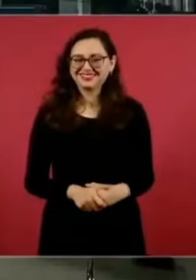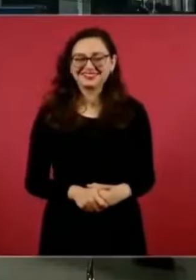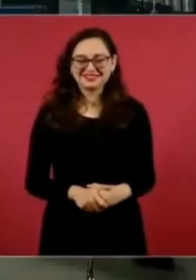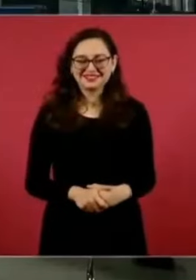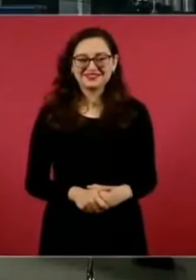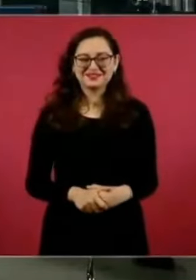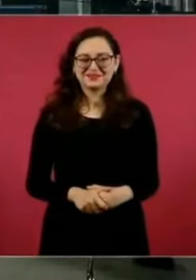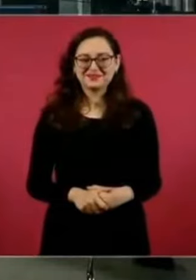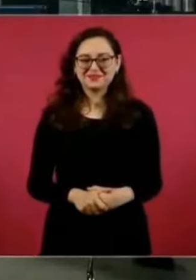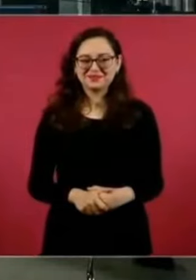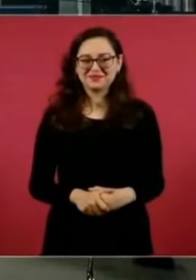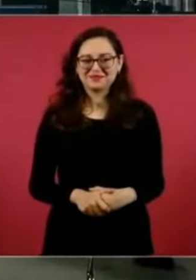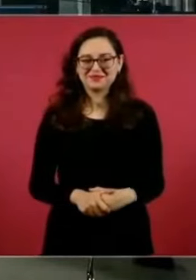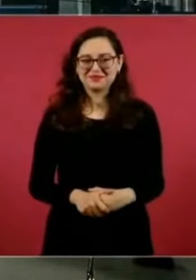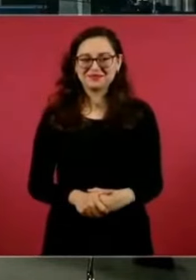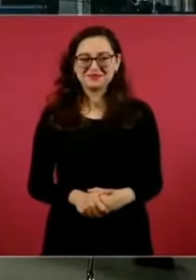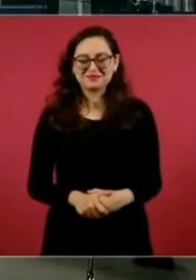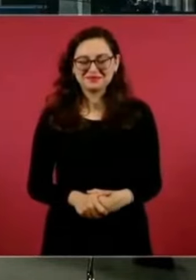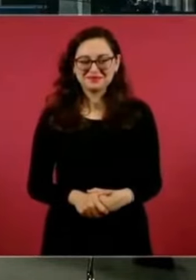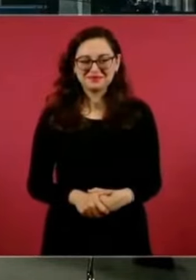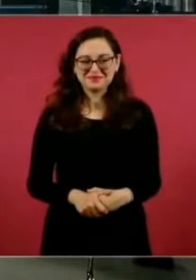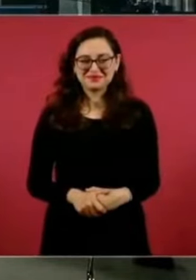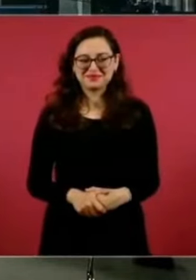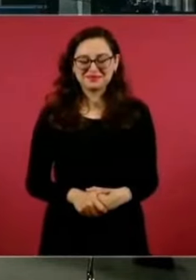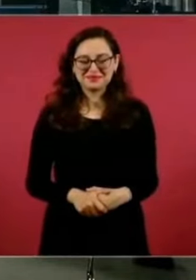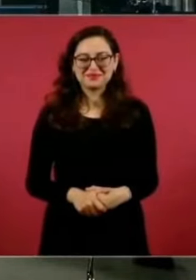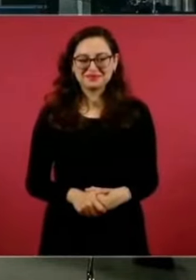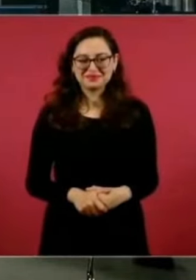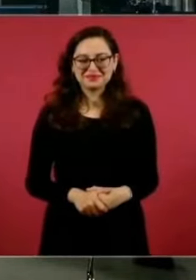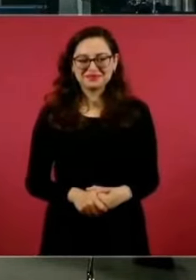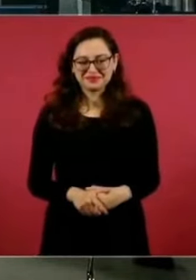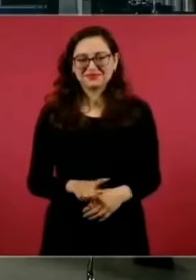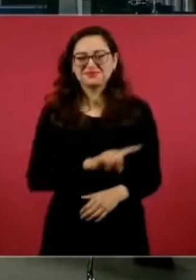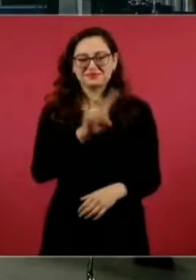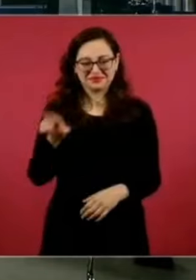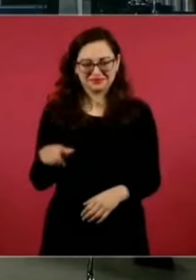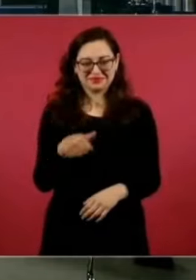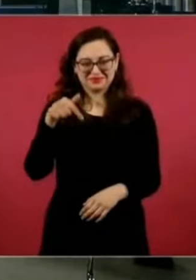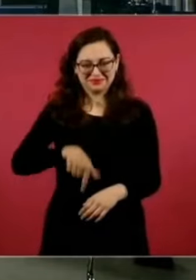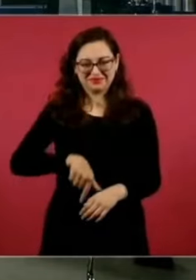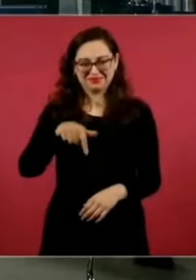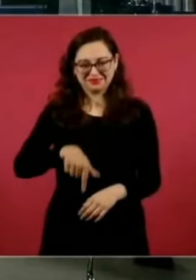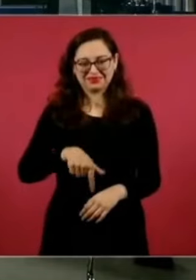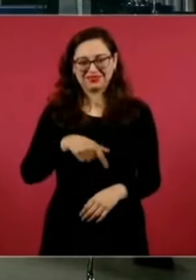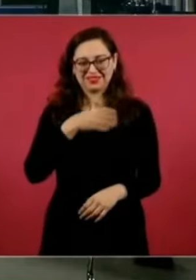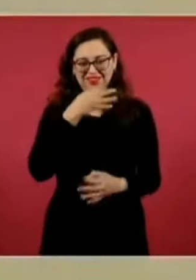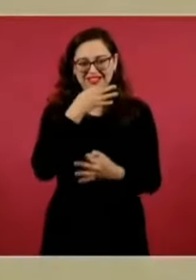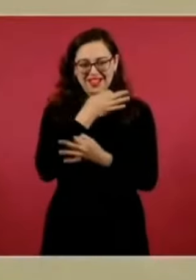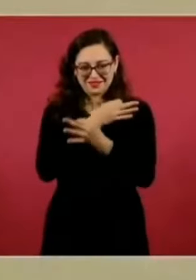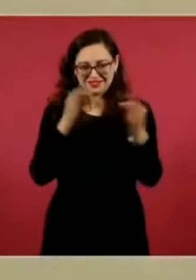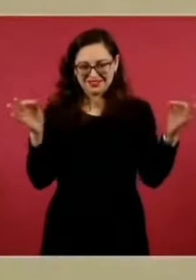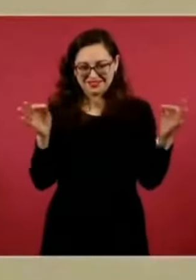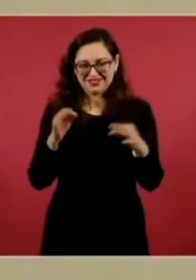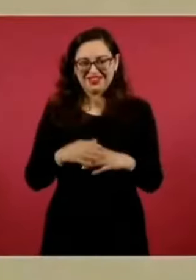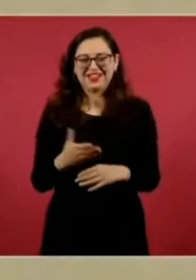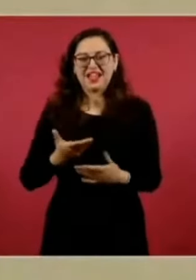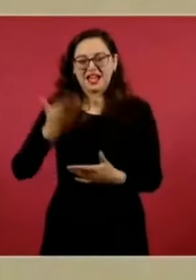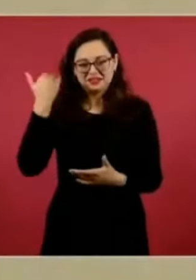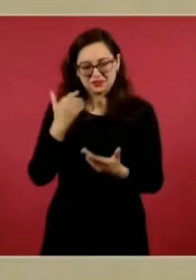Este, aquí le informamos, ya él ya había hecho la propuesta, pero